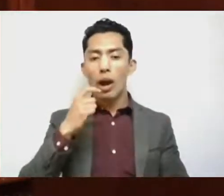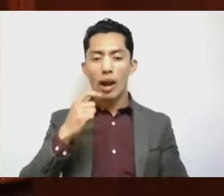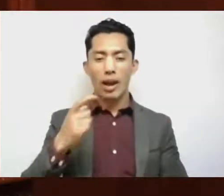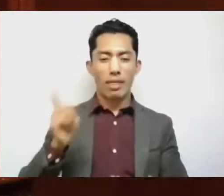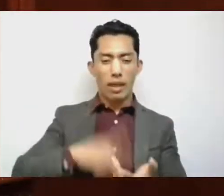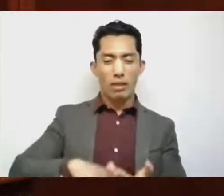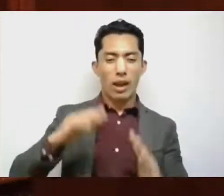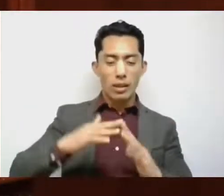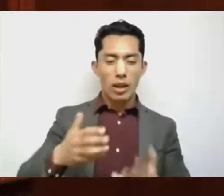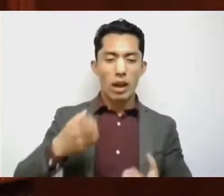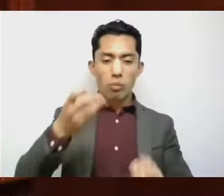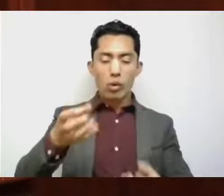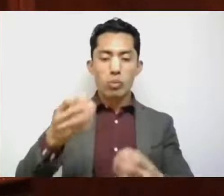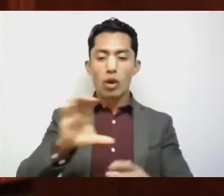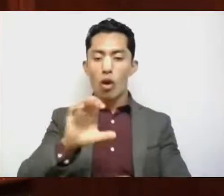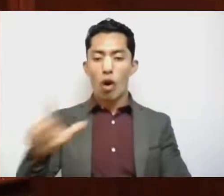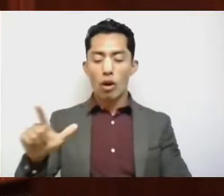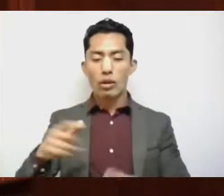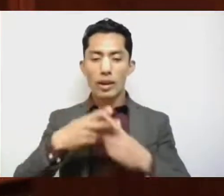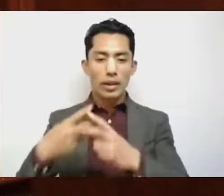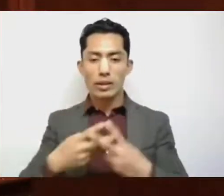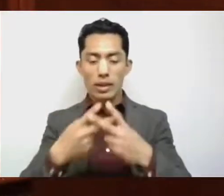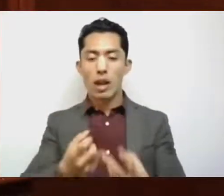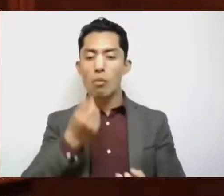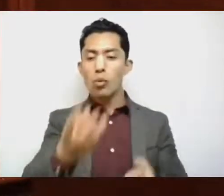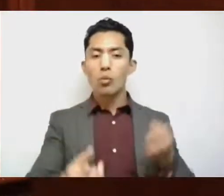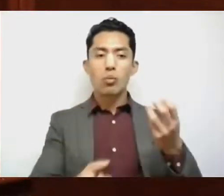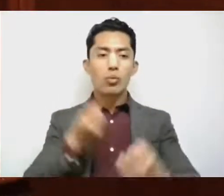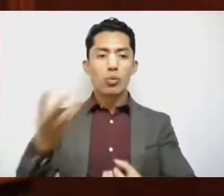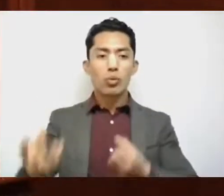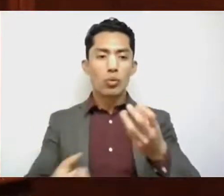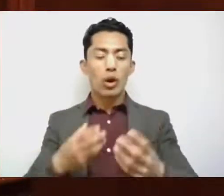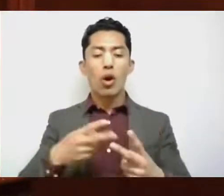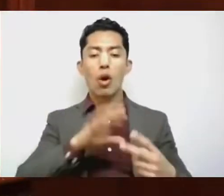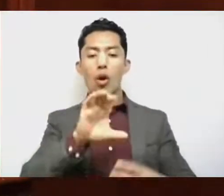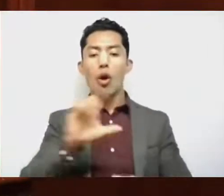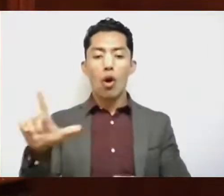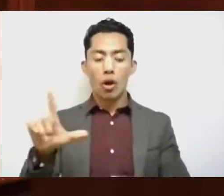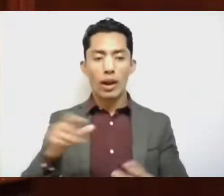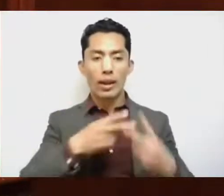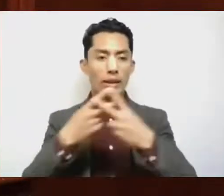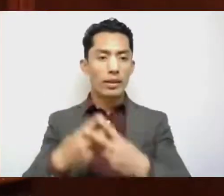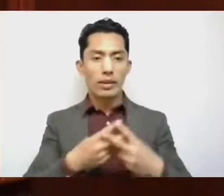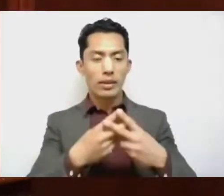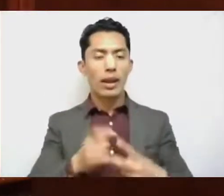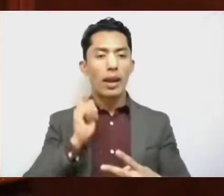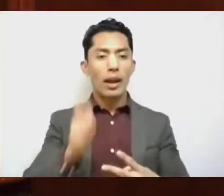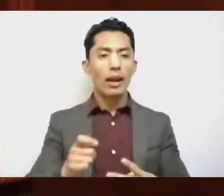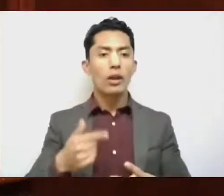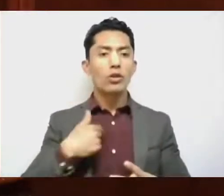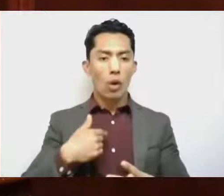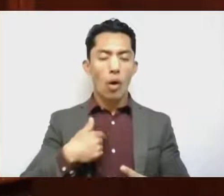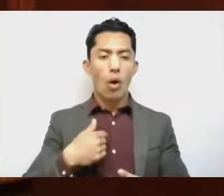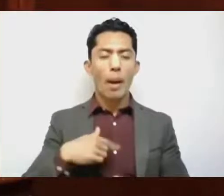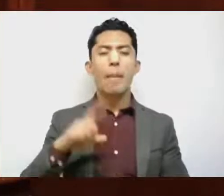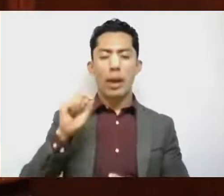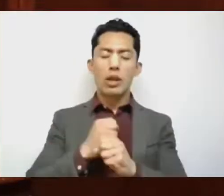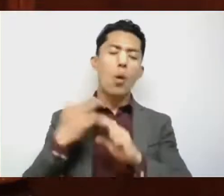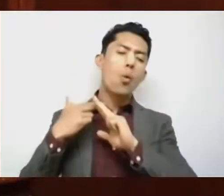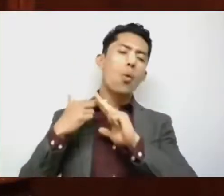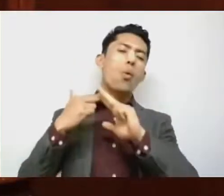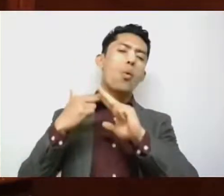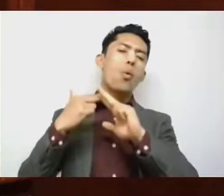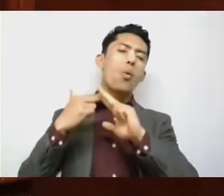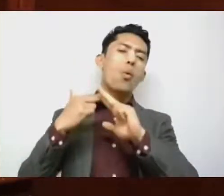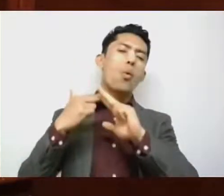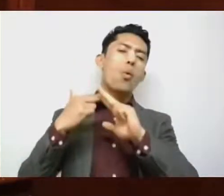colonia La Estrella. Por cierto, es la colonia donde tengo más de 20 años viviendo y